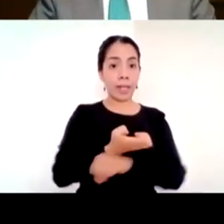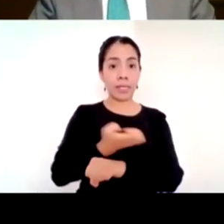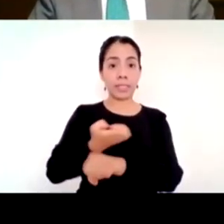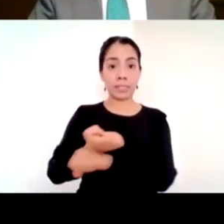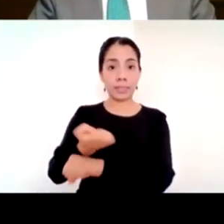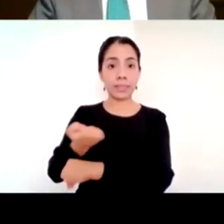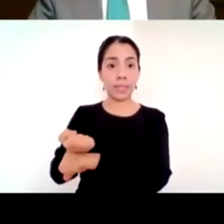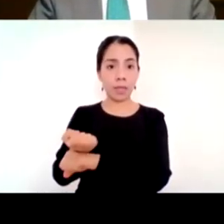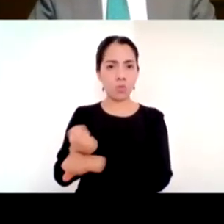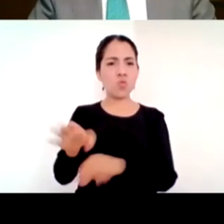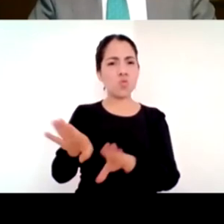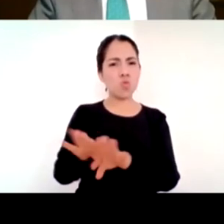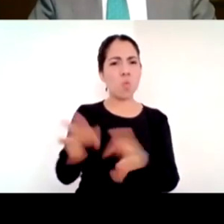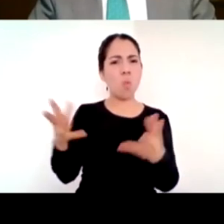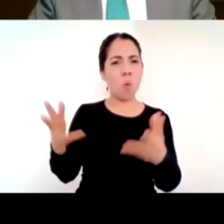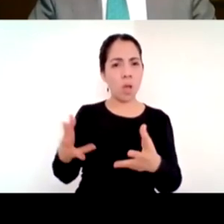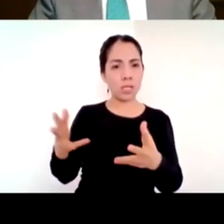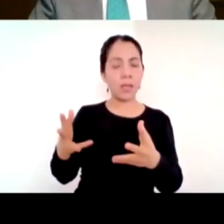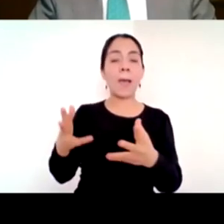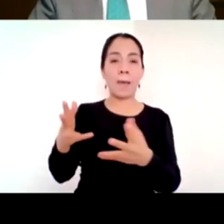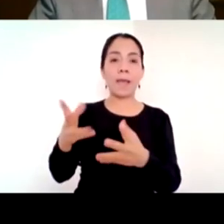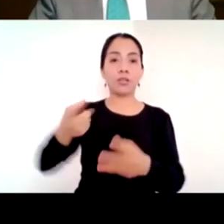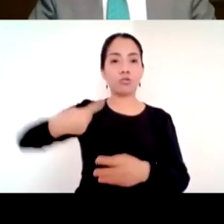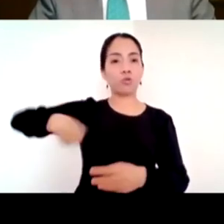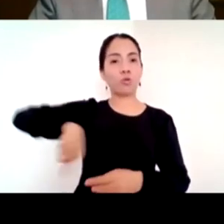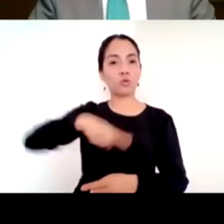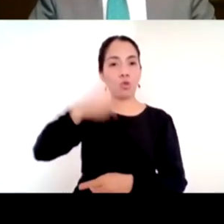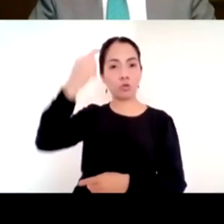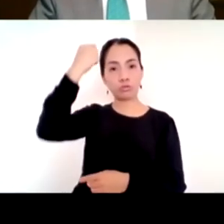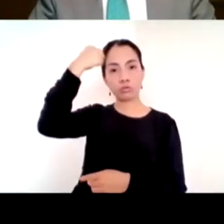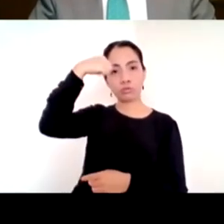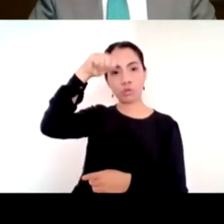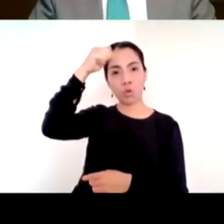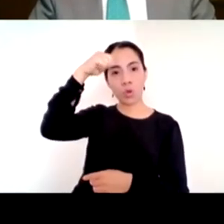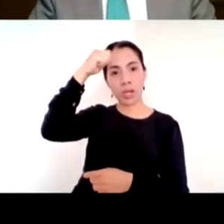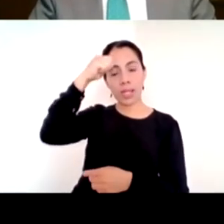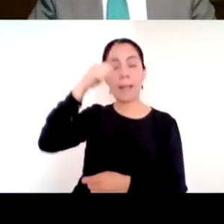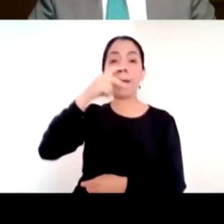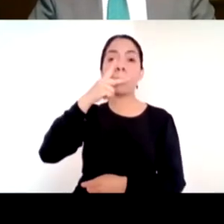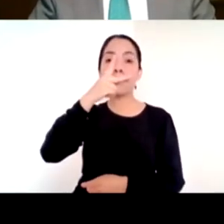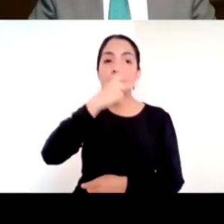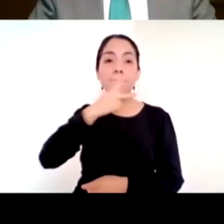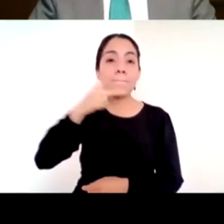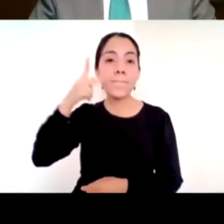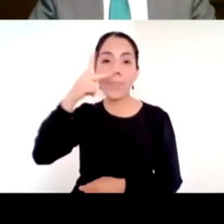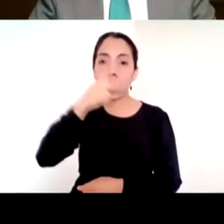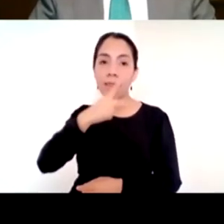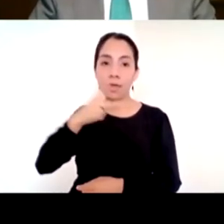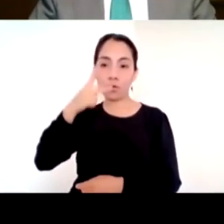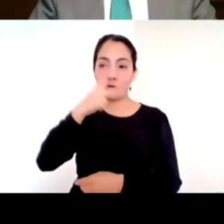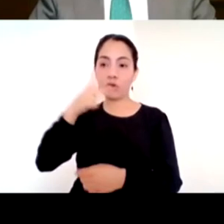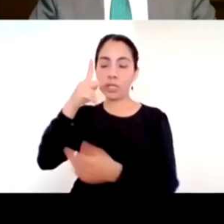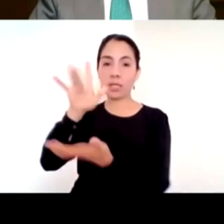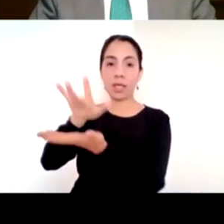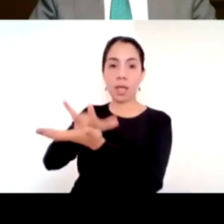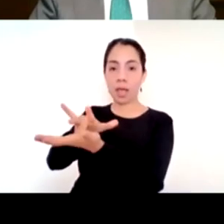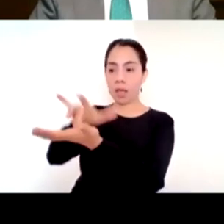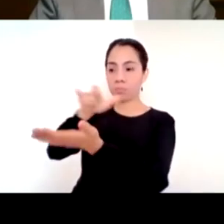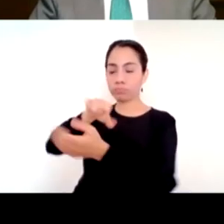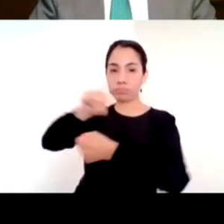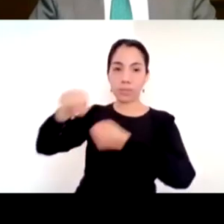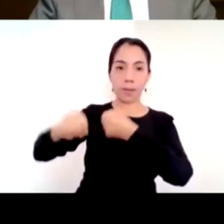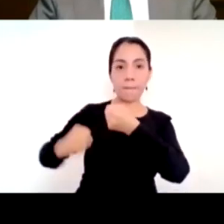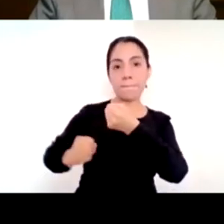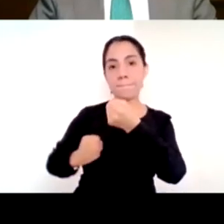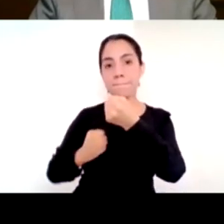criterios pedagógicos y de la seguridad de las niñas y los niños. Pareciera esto en una obviedad, pero el